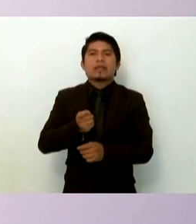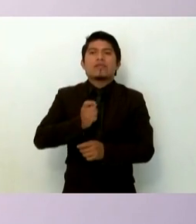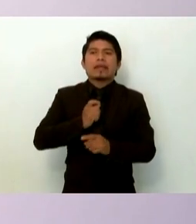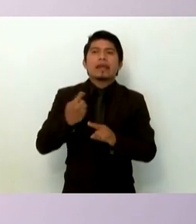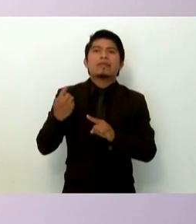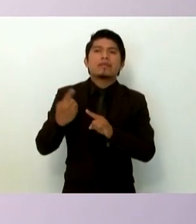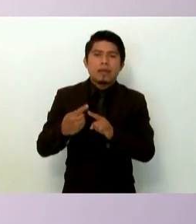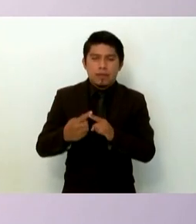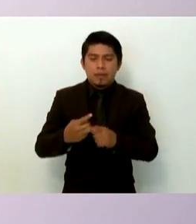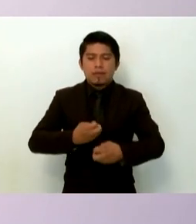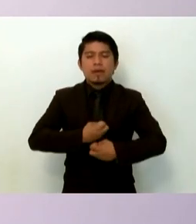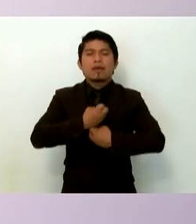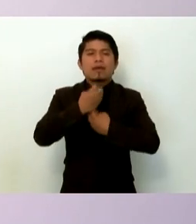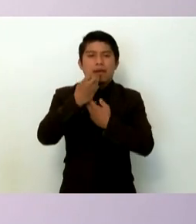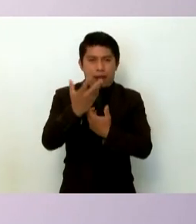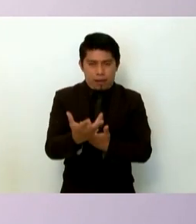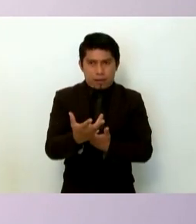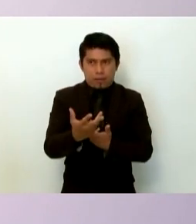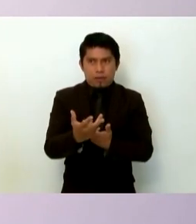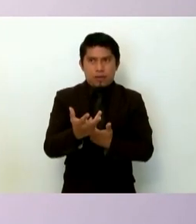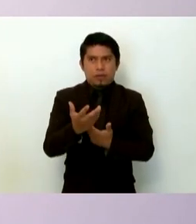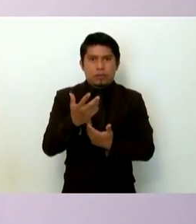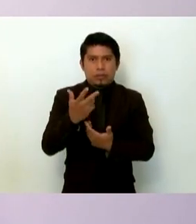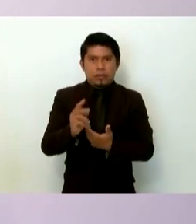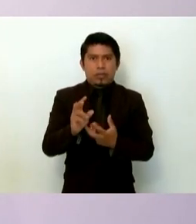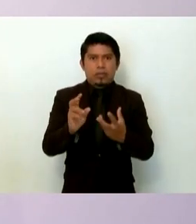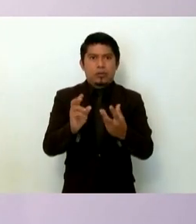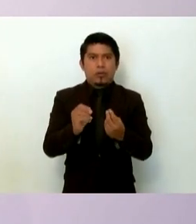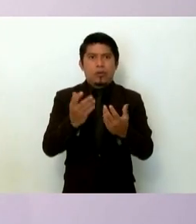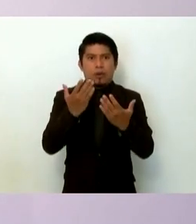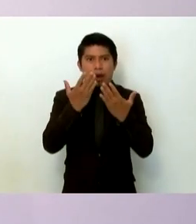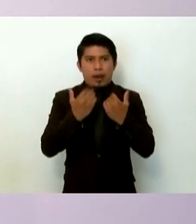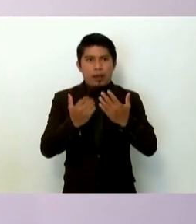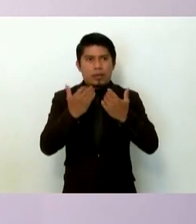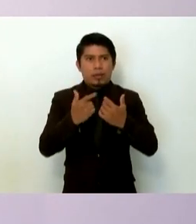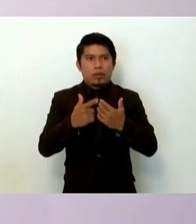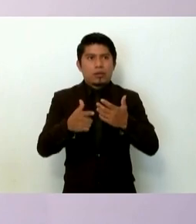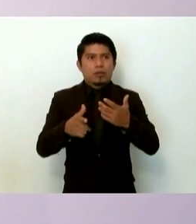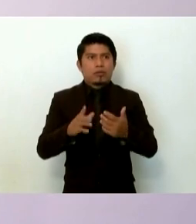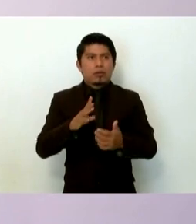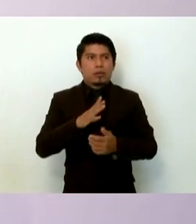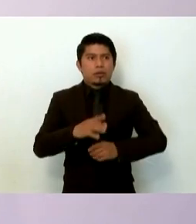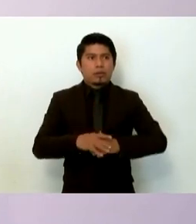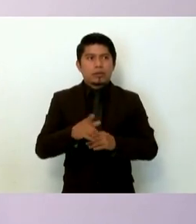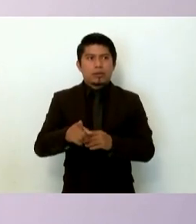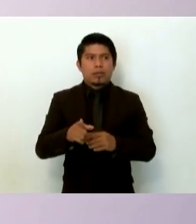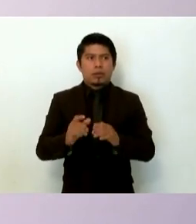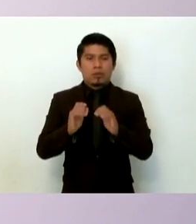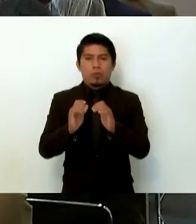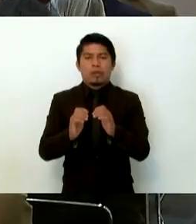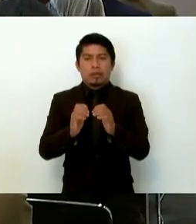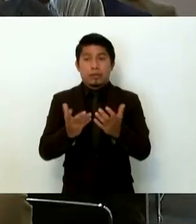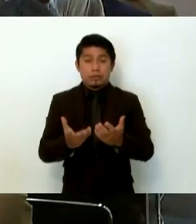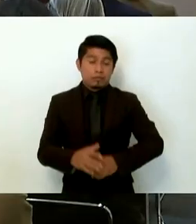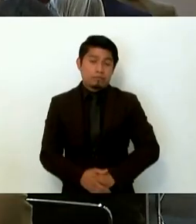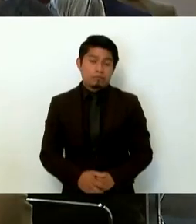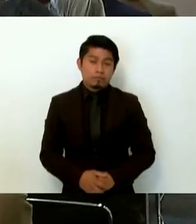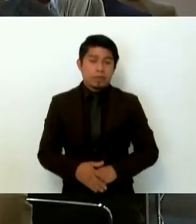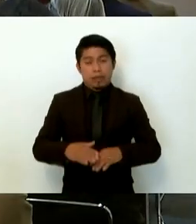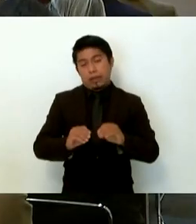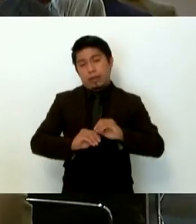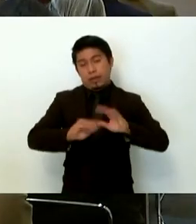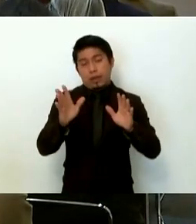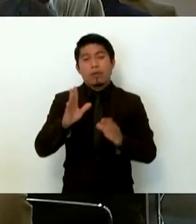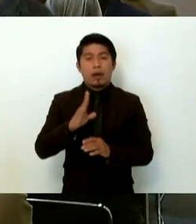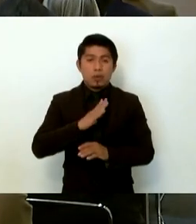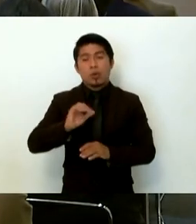y declaren directamente sin ninguna provisión de cuidado y por supuesto